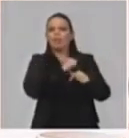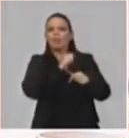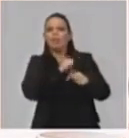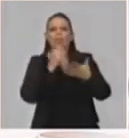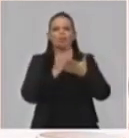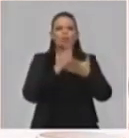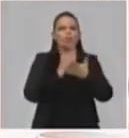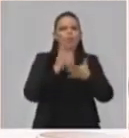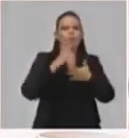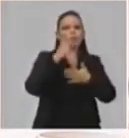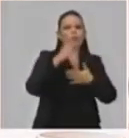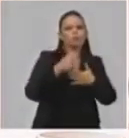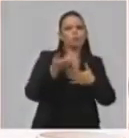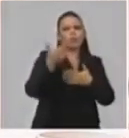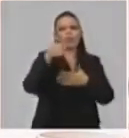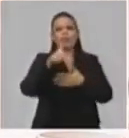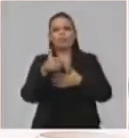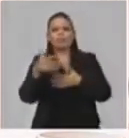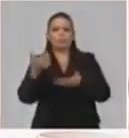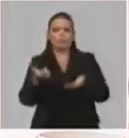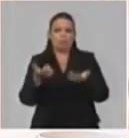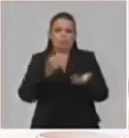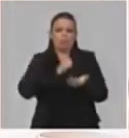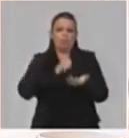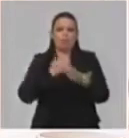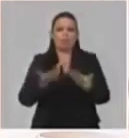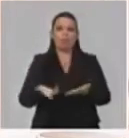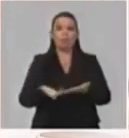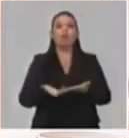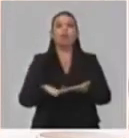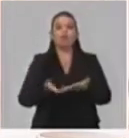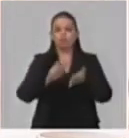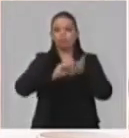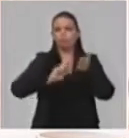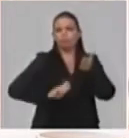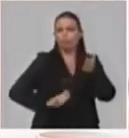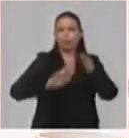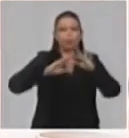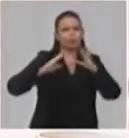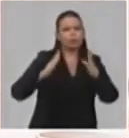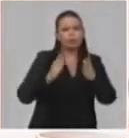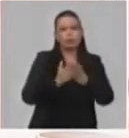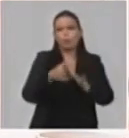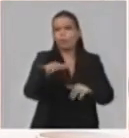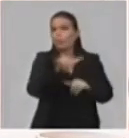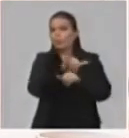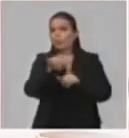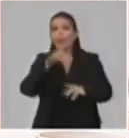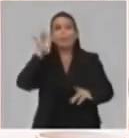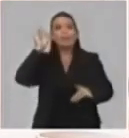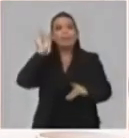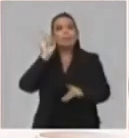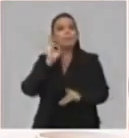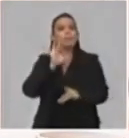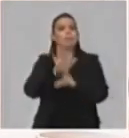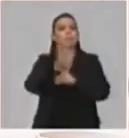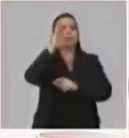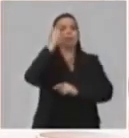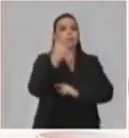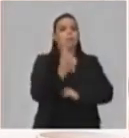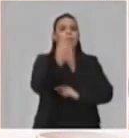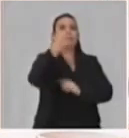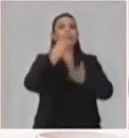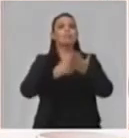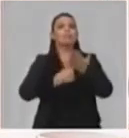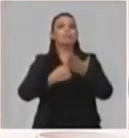escalafón o el lugar en el escalafón que ocupa su hijo o el otorgamiento. Es decir, todo eso se va a hacer desde la primera semana en que reinicie el